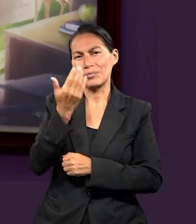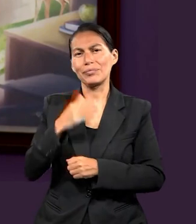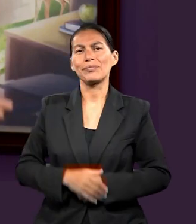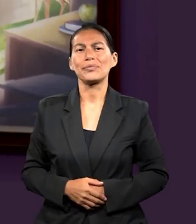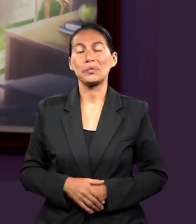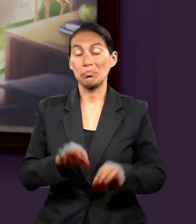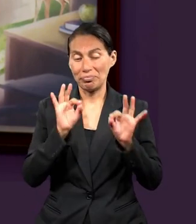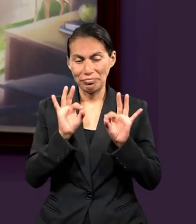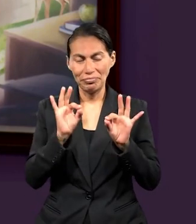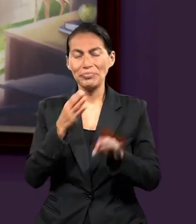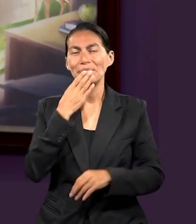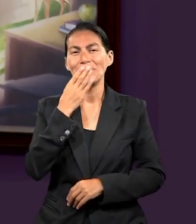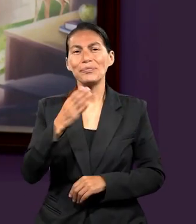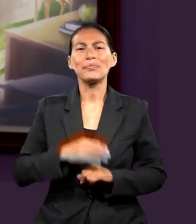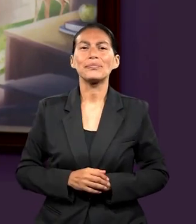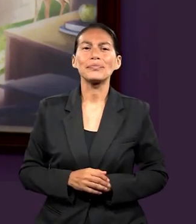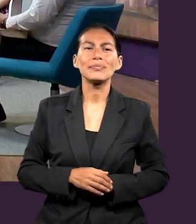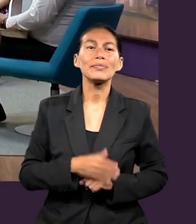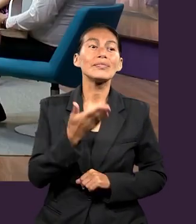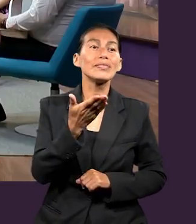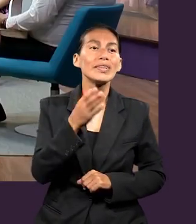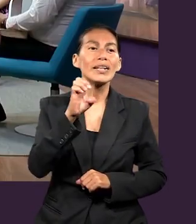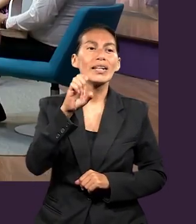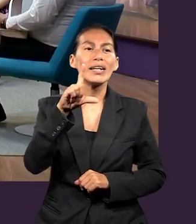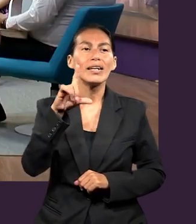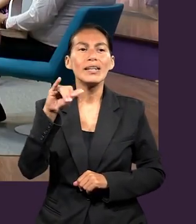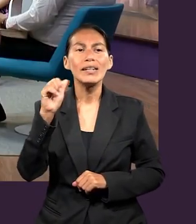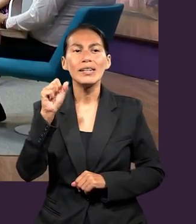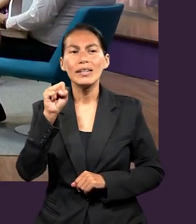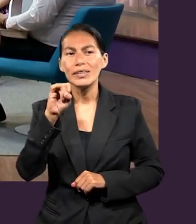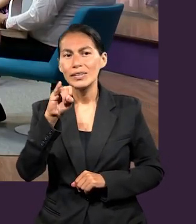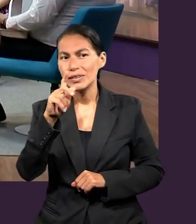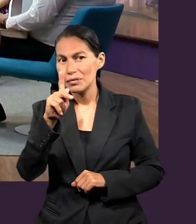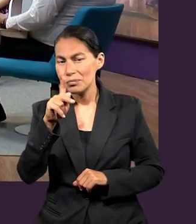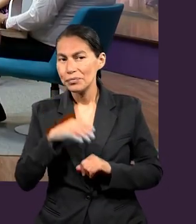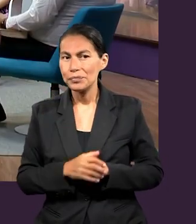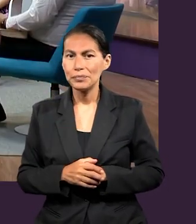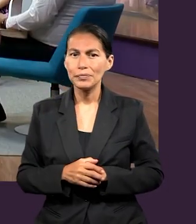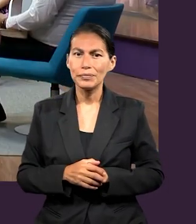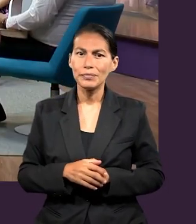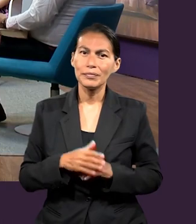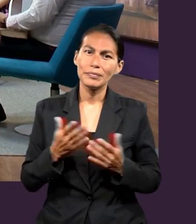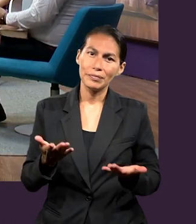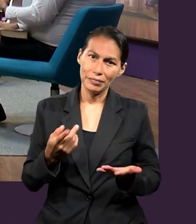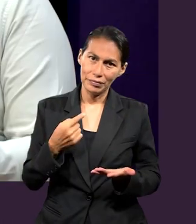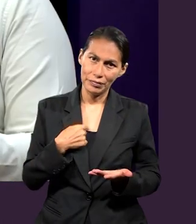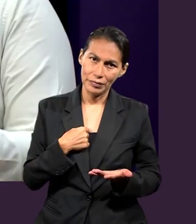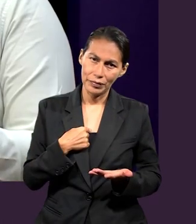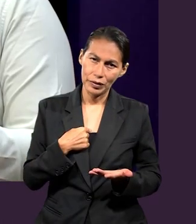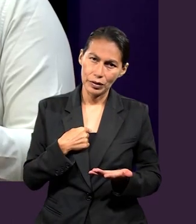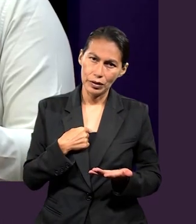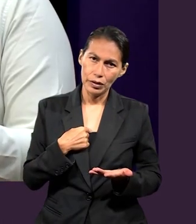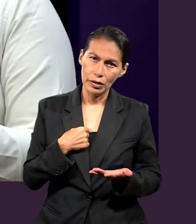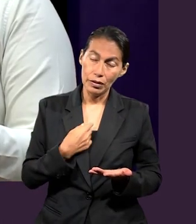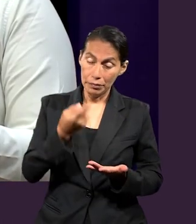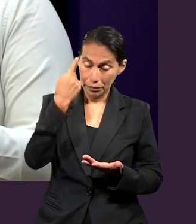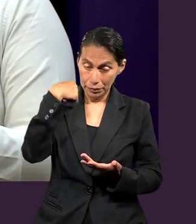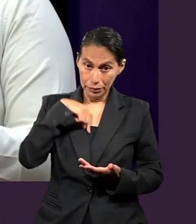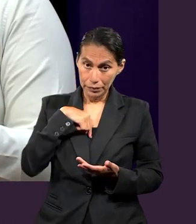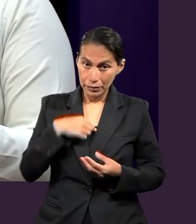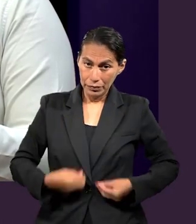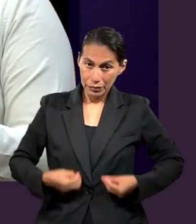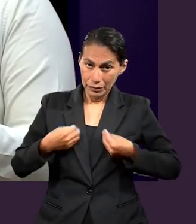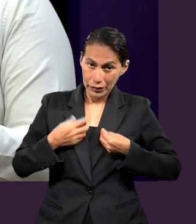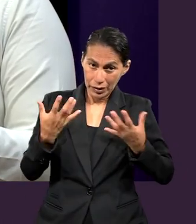intentar también ser de esa manera. Extraordinario. Muy bien. Y tú, mi estimado Lesipo. Hay algo nada más aquí